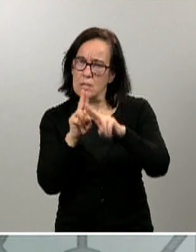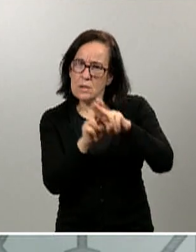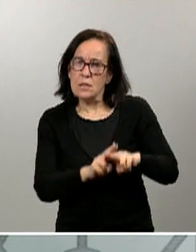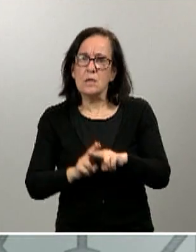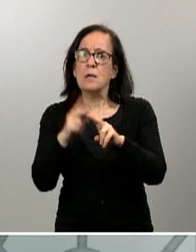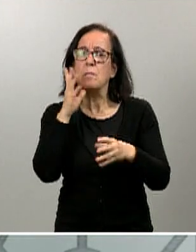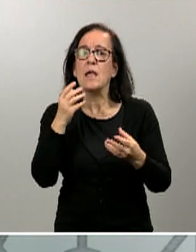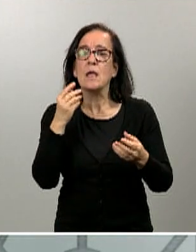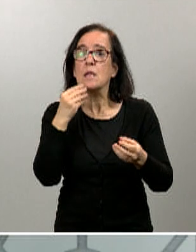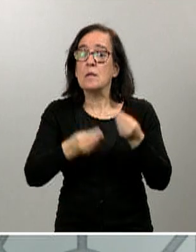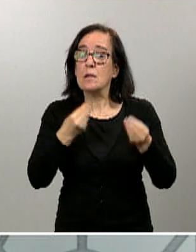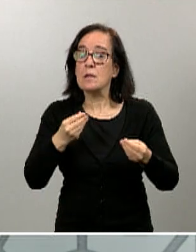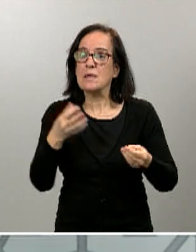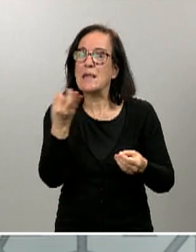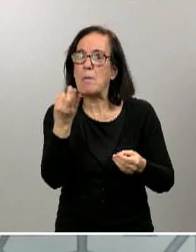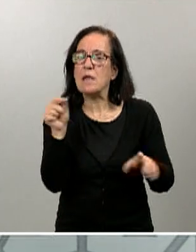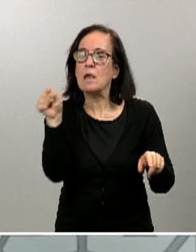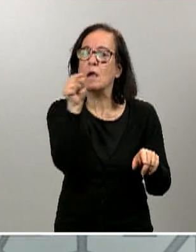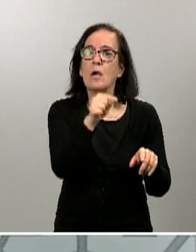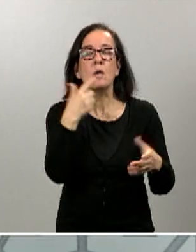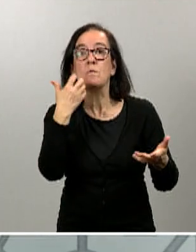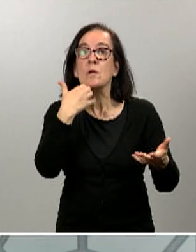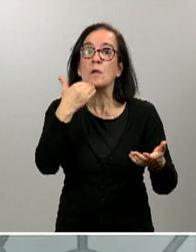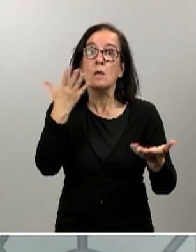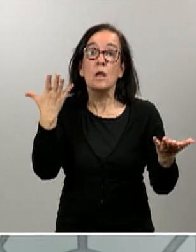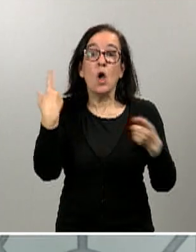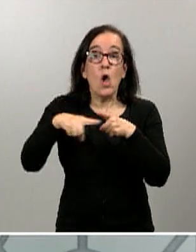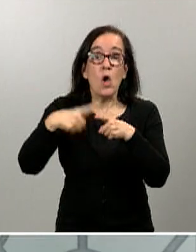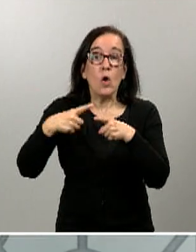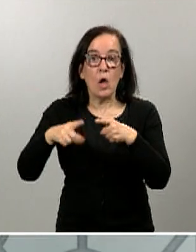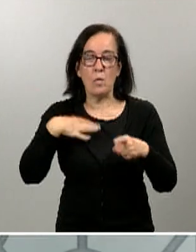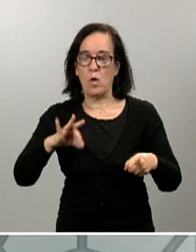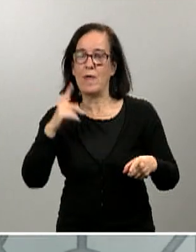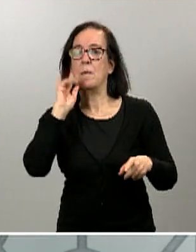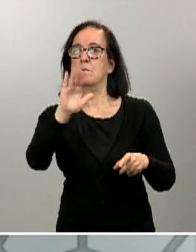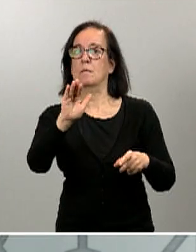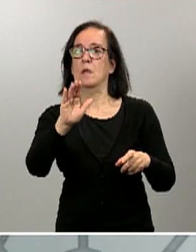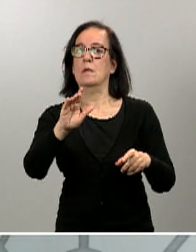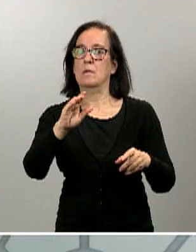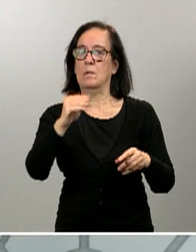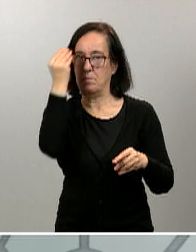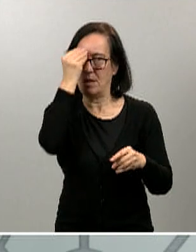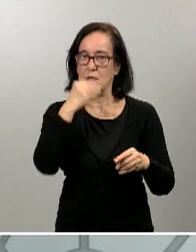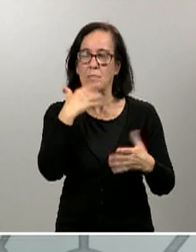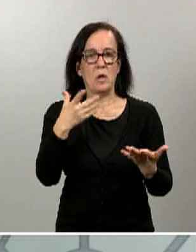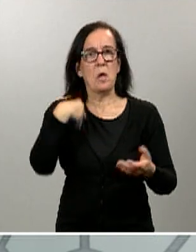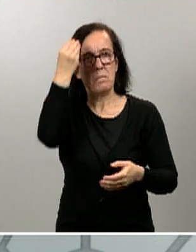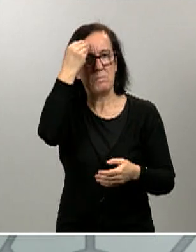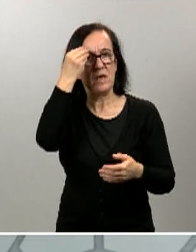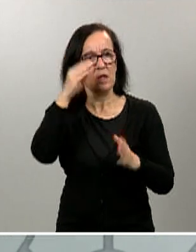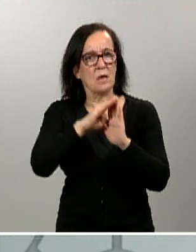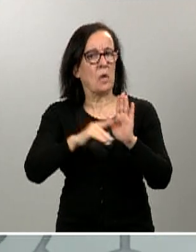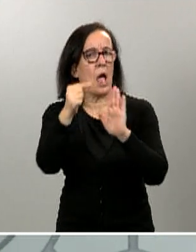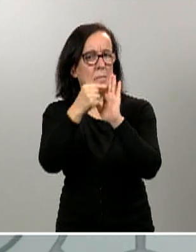cualquier cosa que pase la podamos tener en cuenta, pero consideramos que las medidas son las